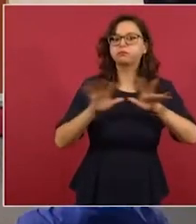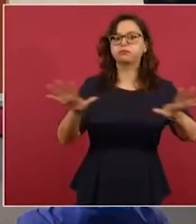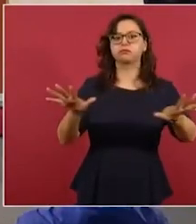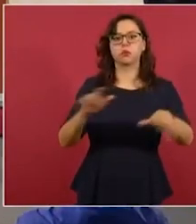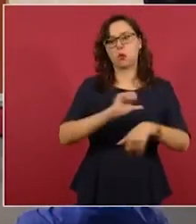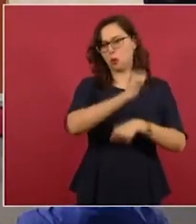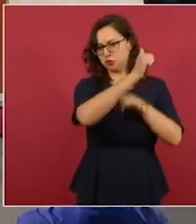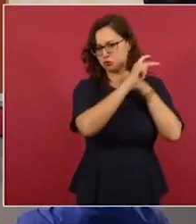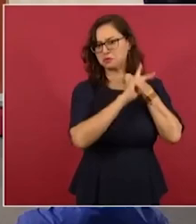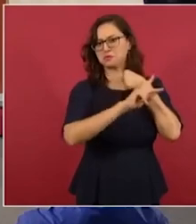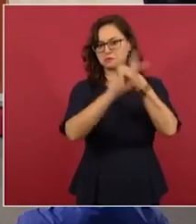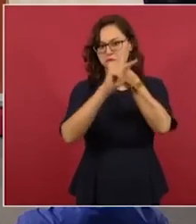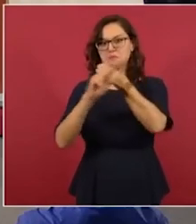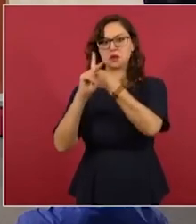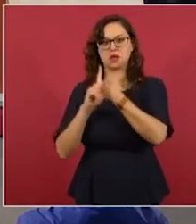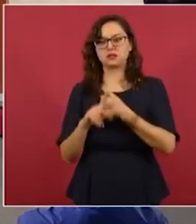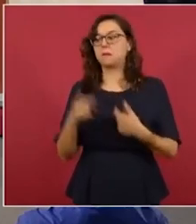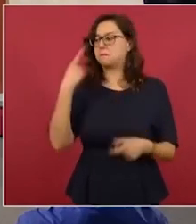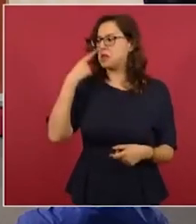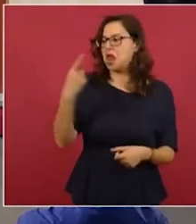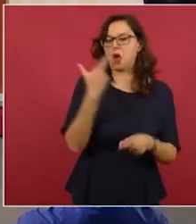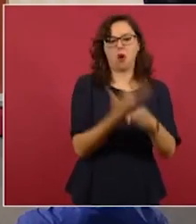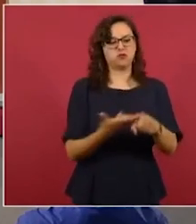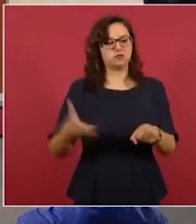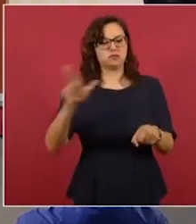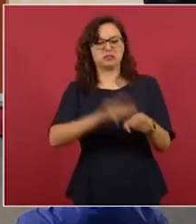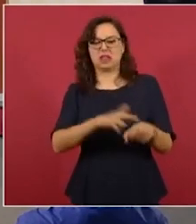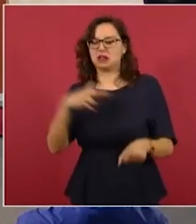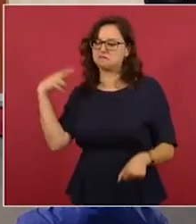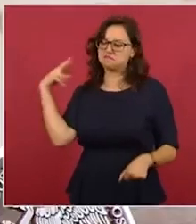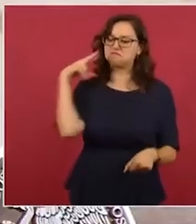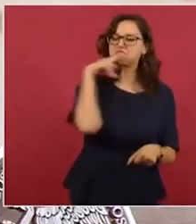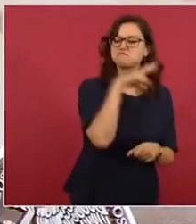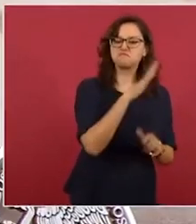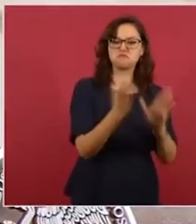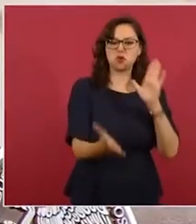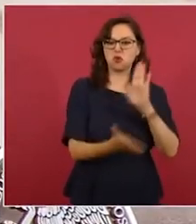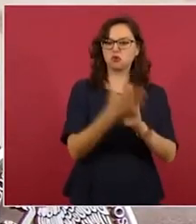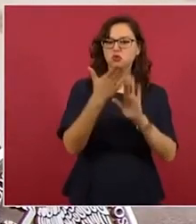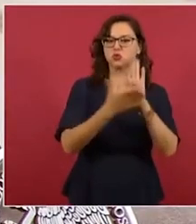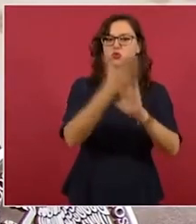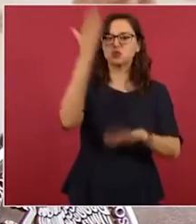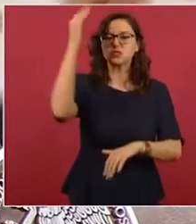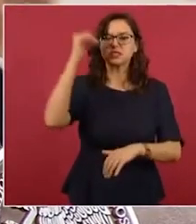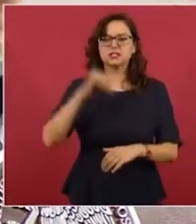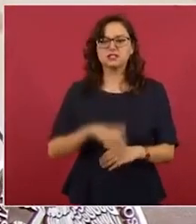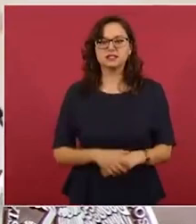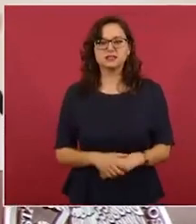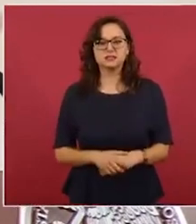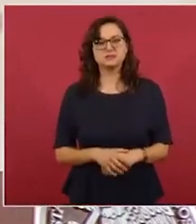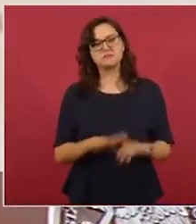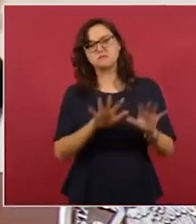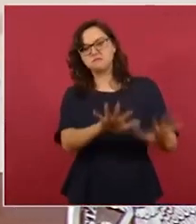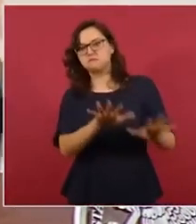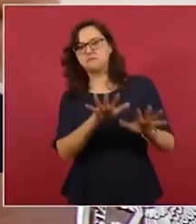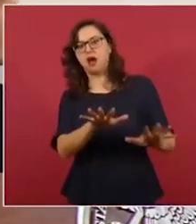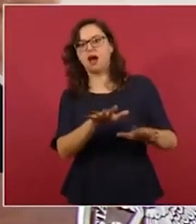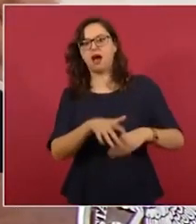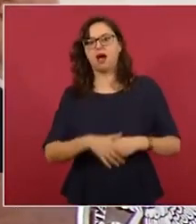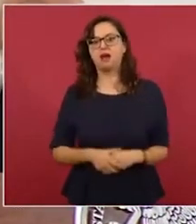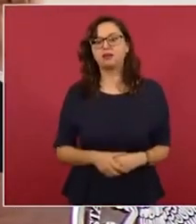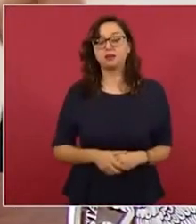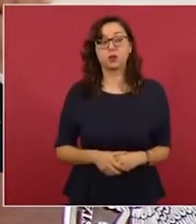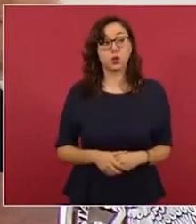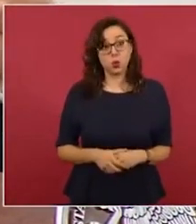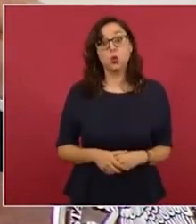que hacen hospitales en un mes, en dos meses, en tres meses. Esta es una de las obras más importantes